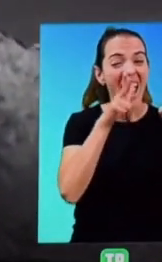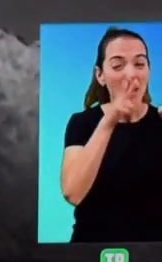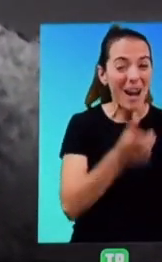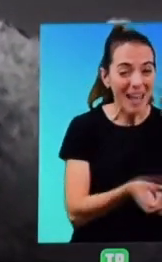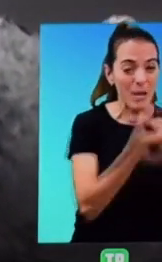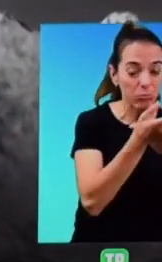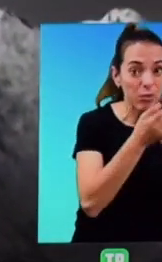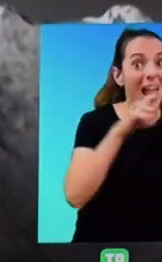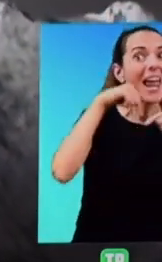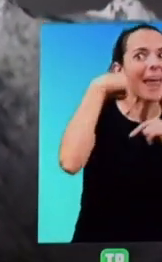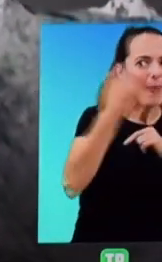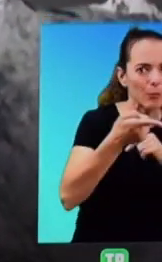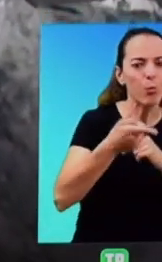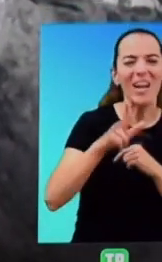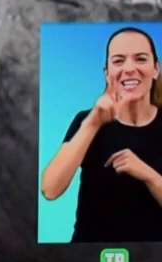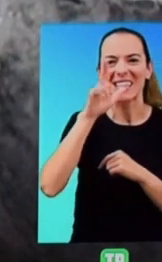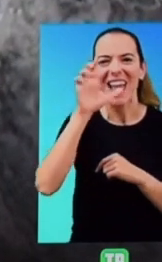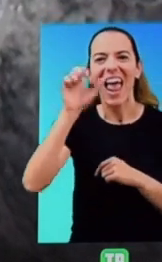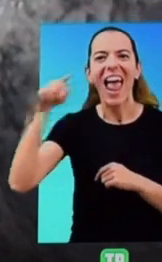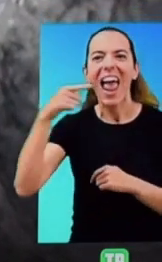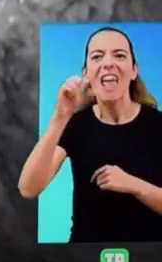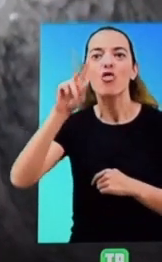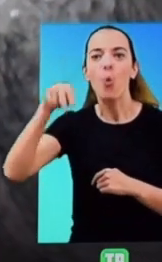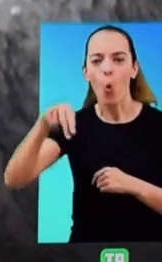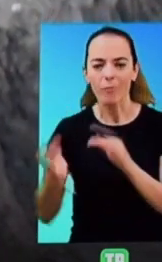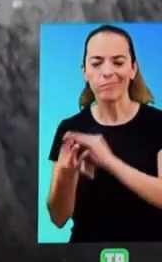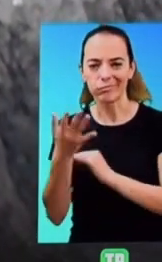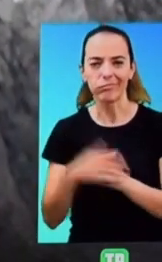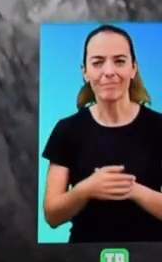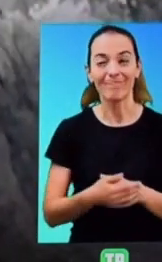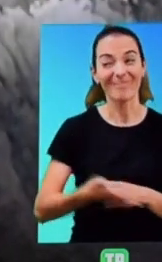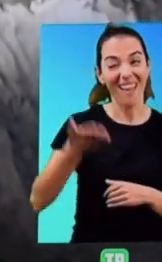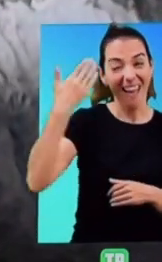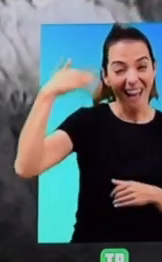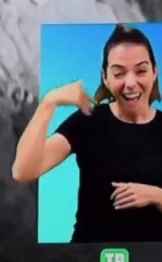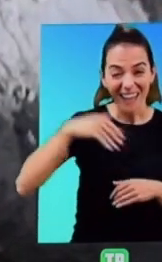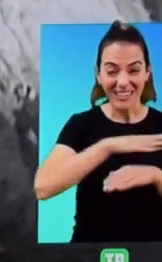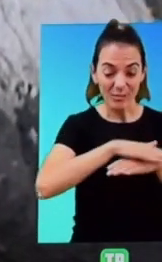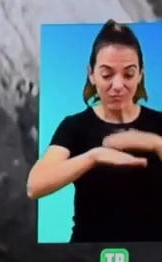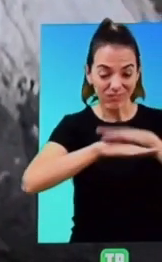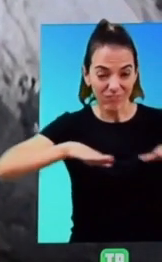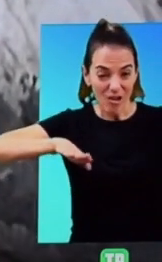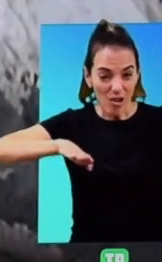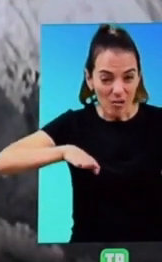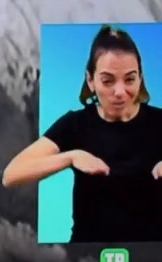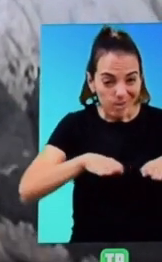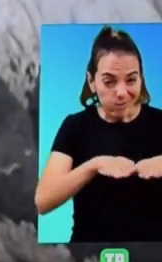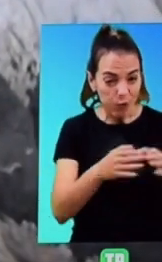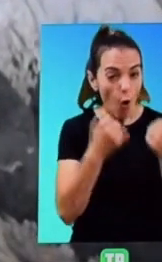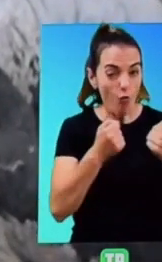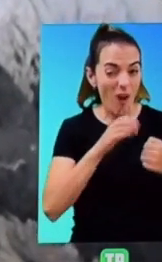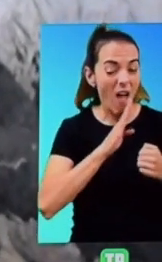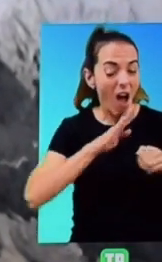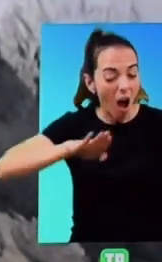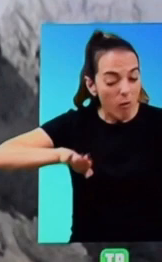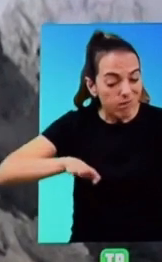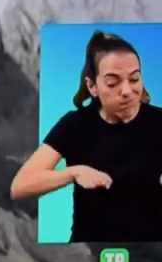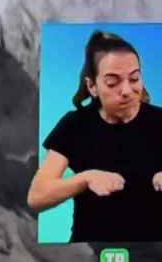Aquellas fuerzas colosales que elevaron estos lugares a lo más alto de la Tierra están aún en funcionamiento.